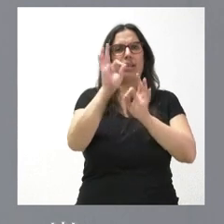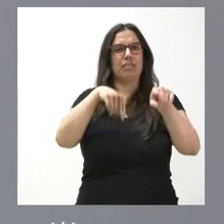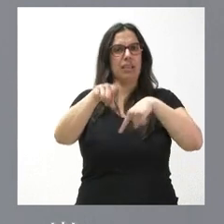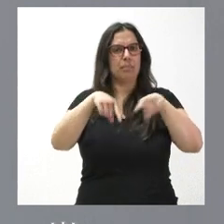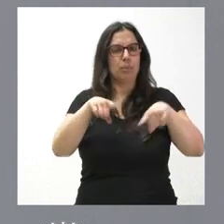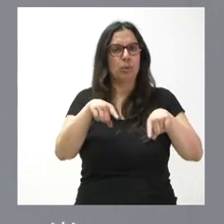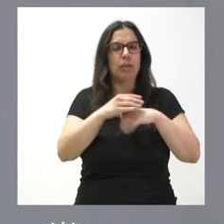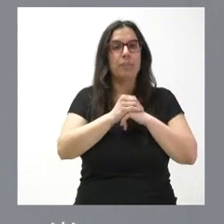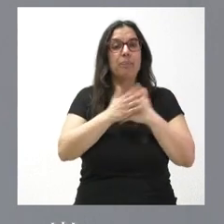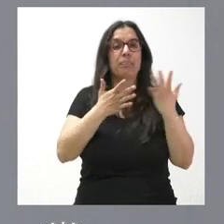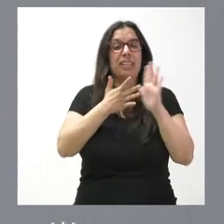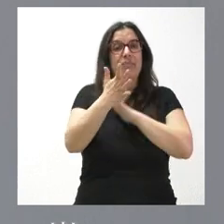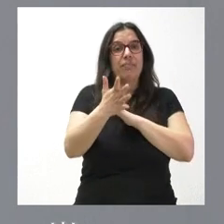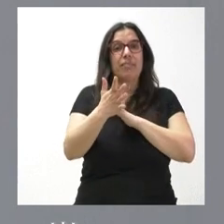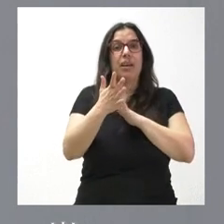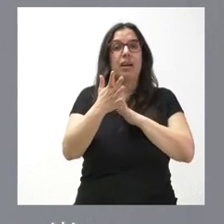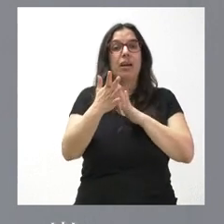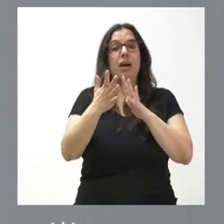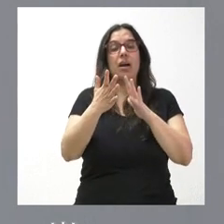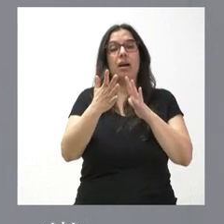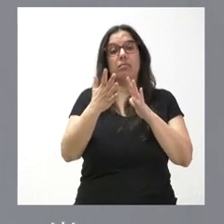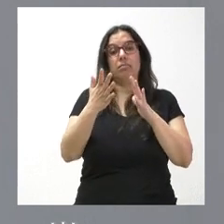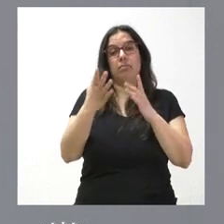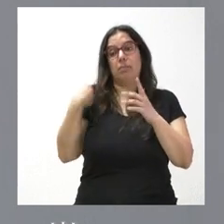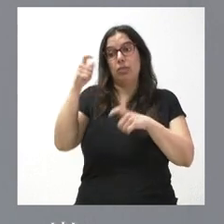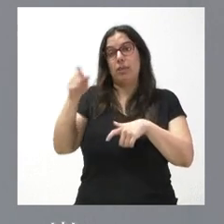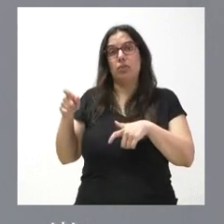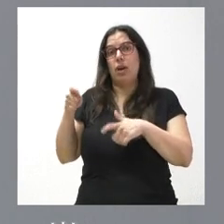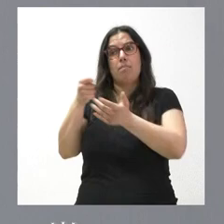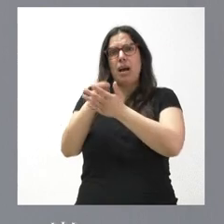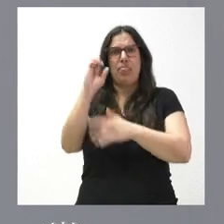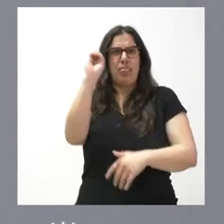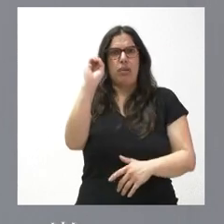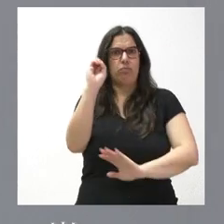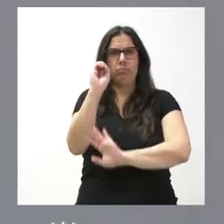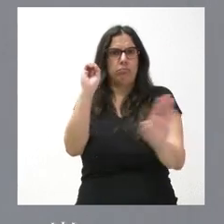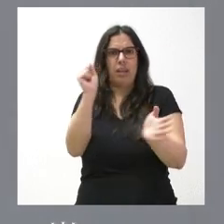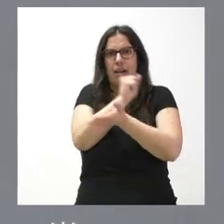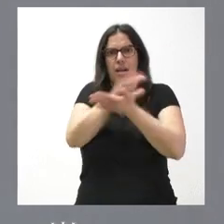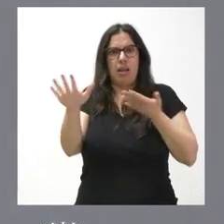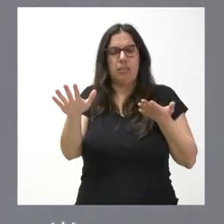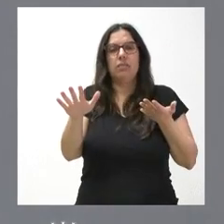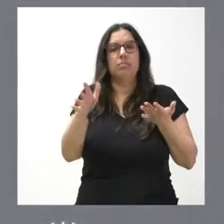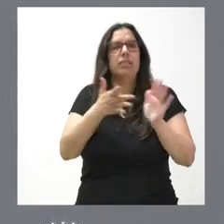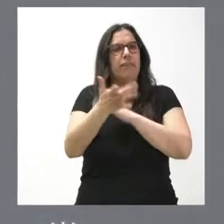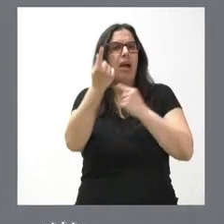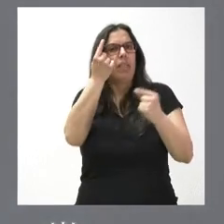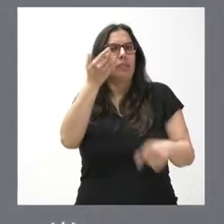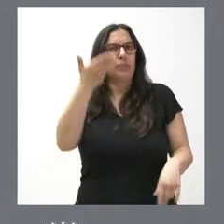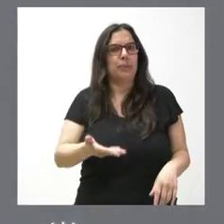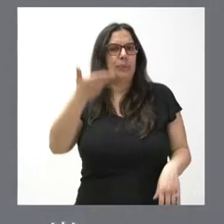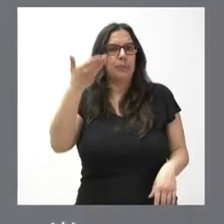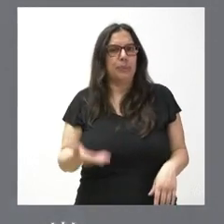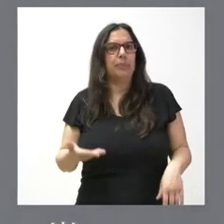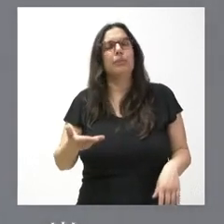y que supone una aportación de cero euros para los ciudadanos que lo utilizan. Esto hace, lógicamente, que estemos hablando de cifras muy importantes en